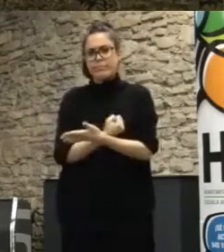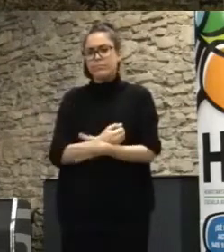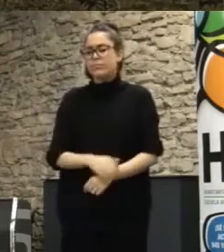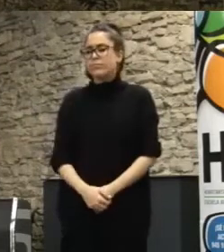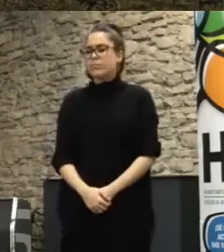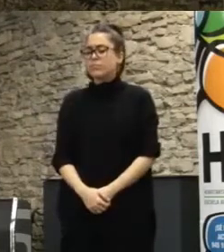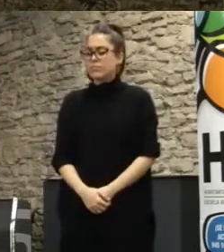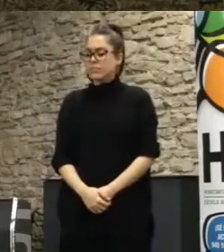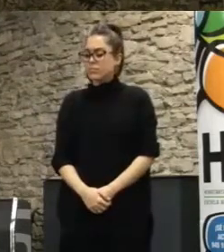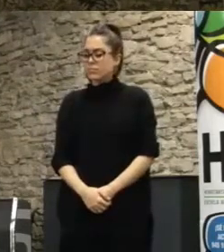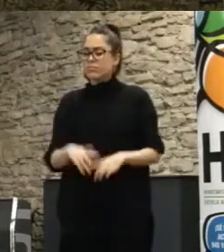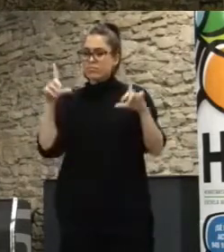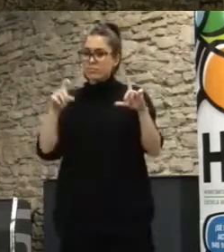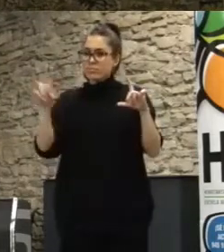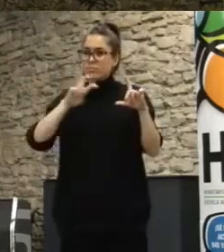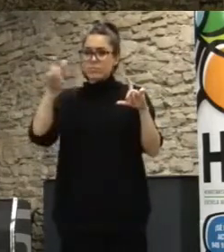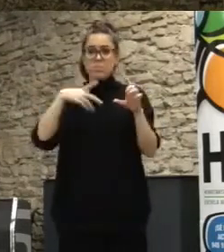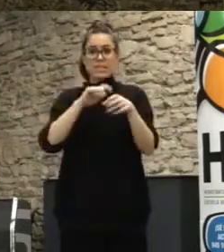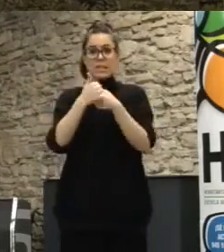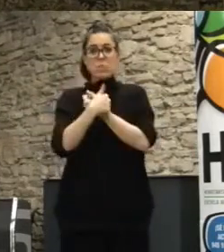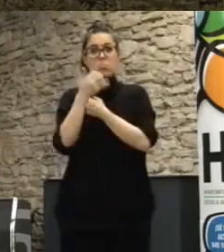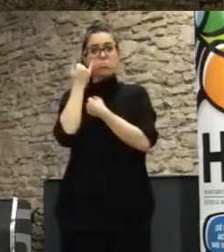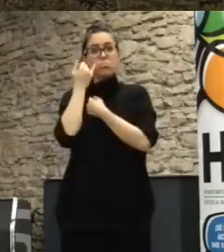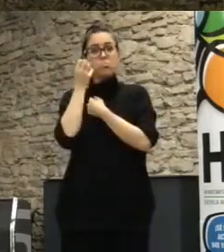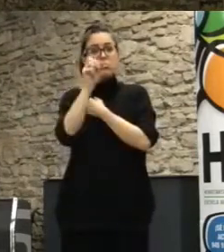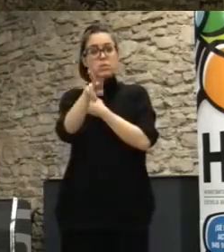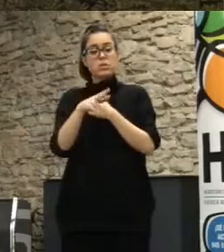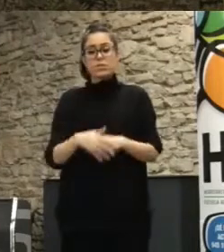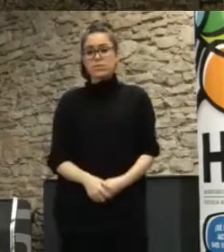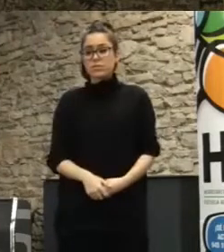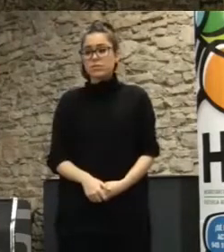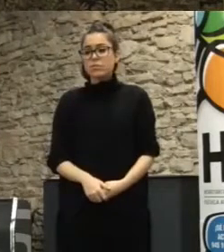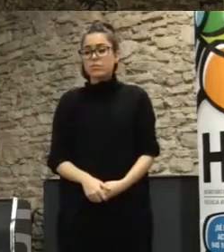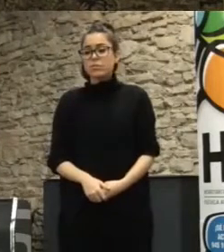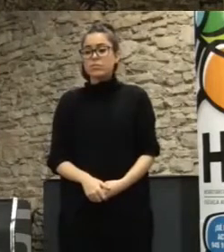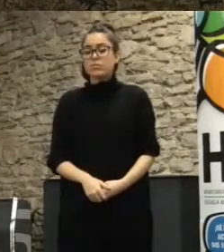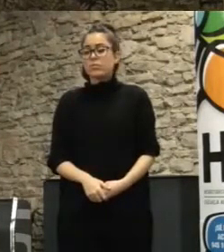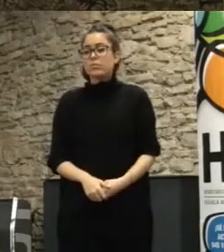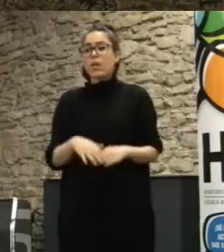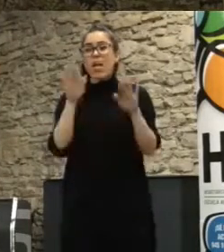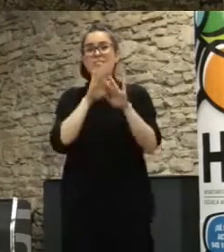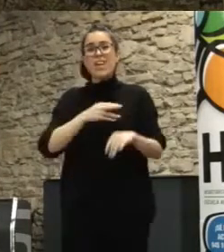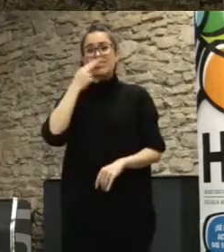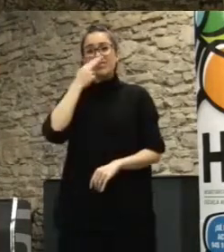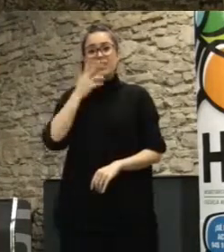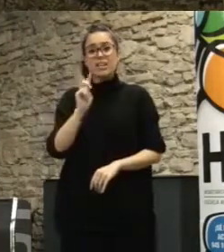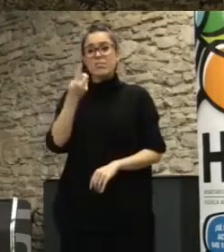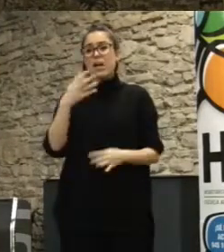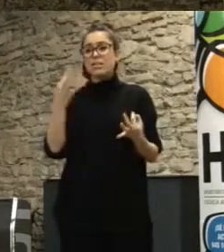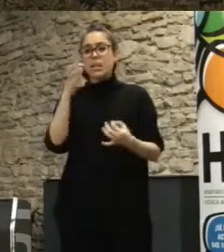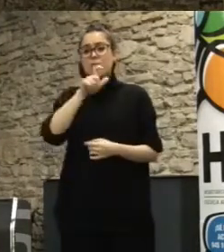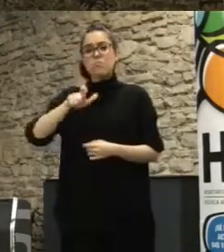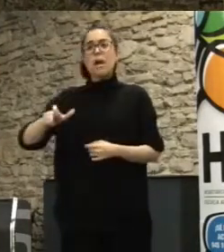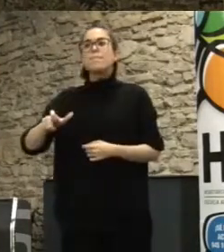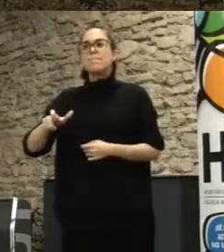un espacio donde participar sin darse cuenta así nos llenamos la boca de participación pero lo interesante es cuando la gente participa sin